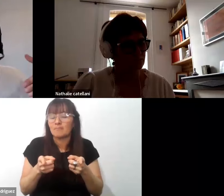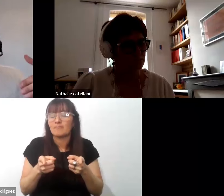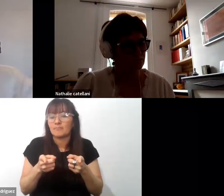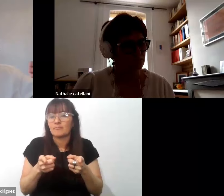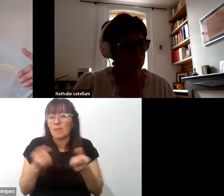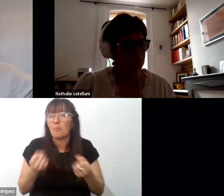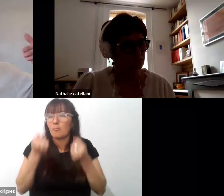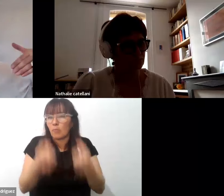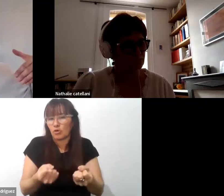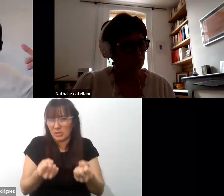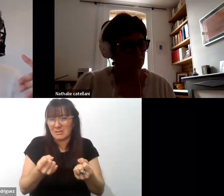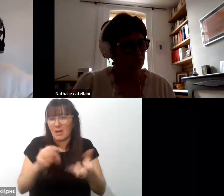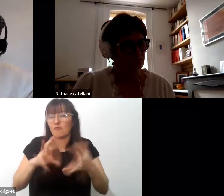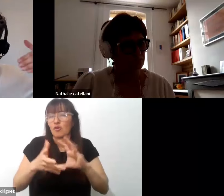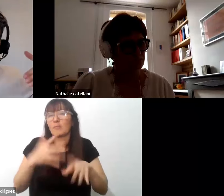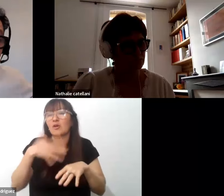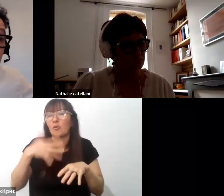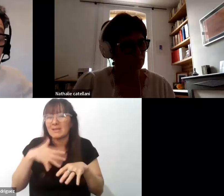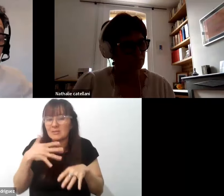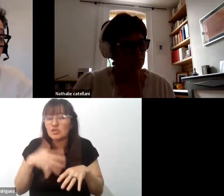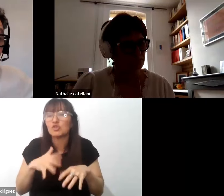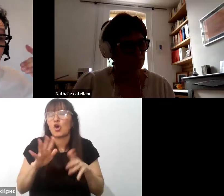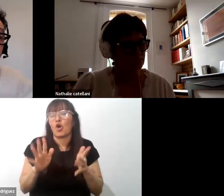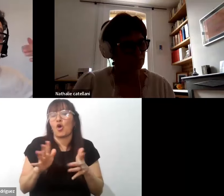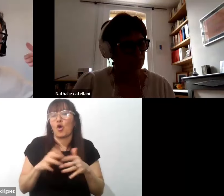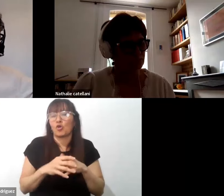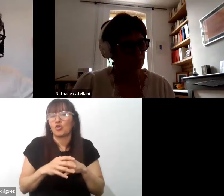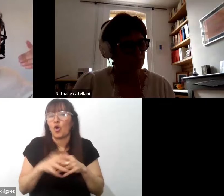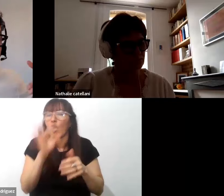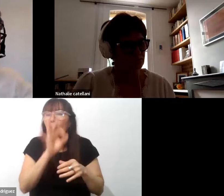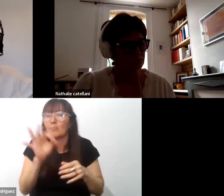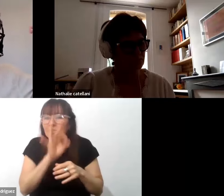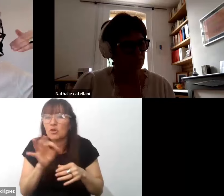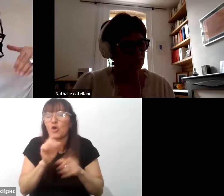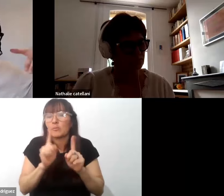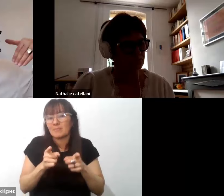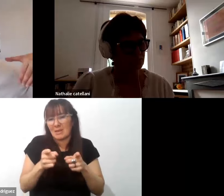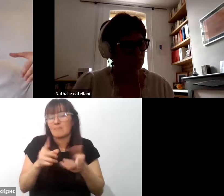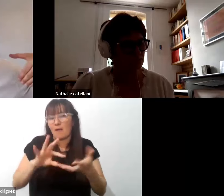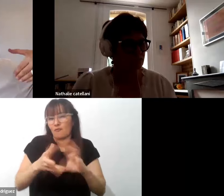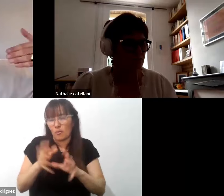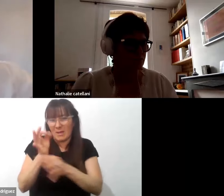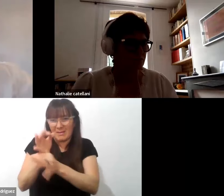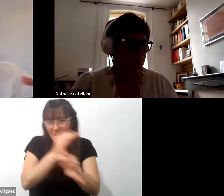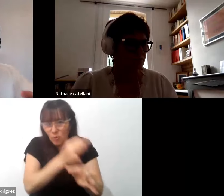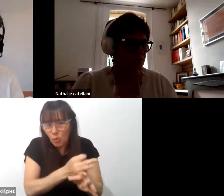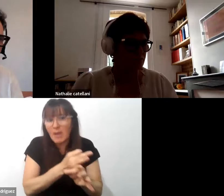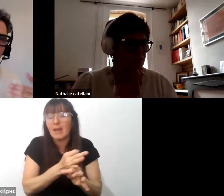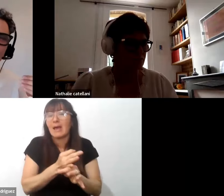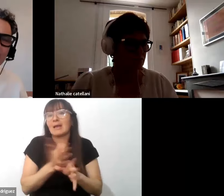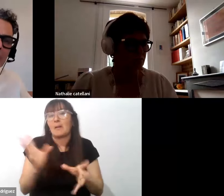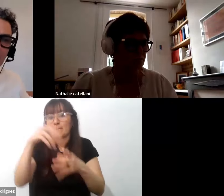solamente formas de comprensión o interpretación de los propios mundos escolares y de nuestra propia participación en esto